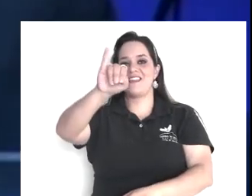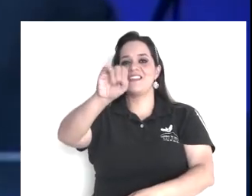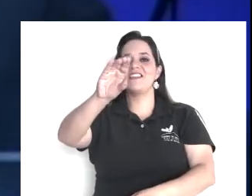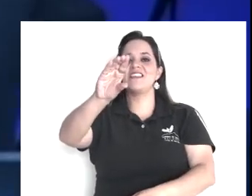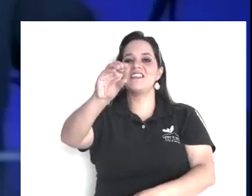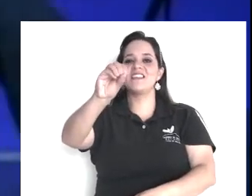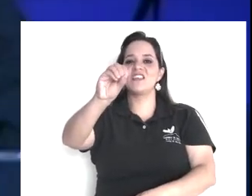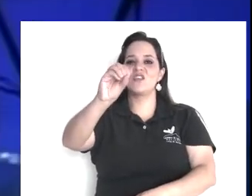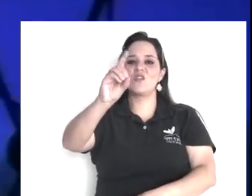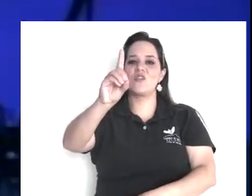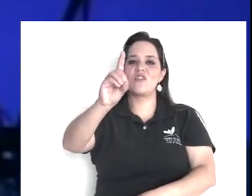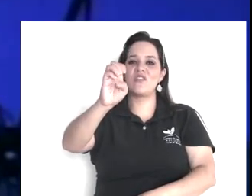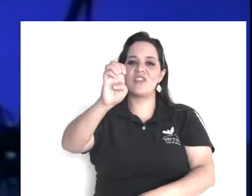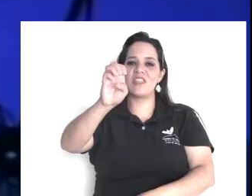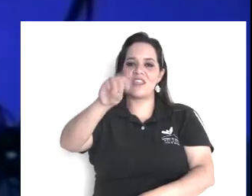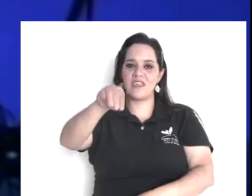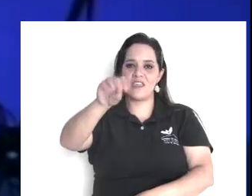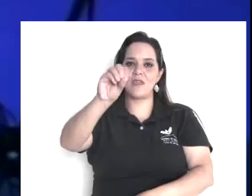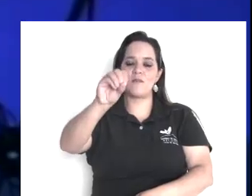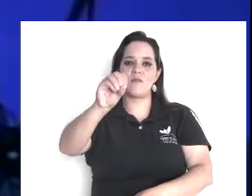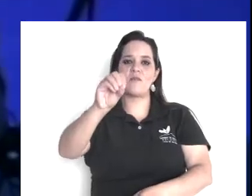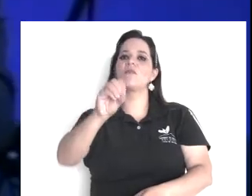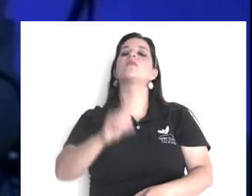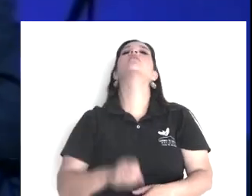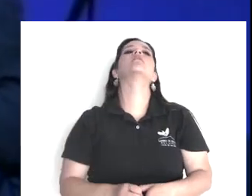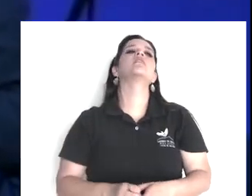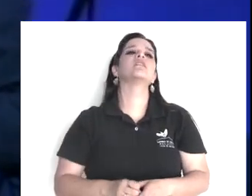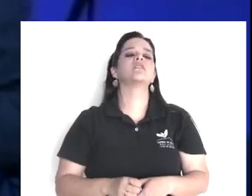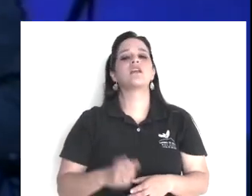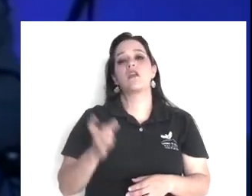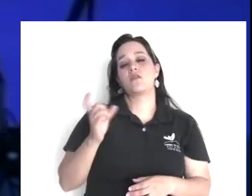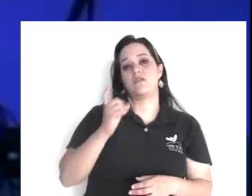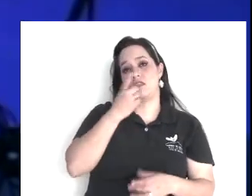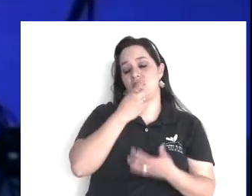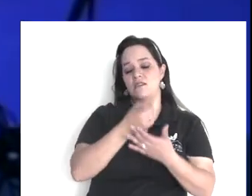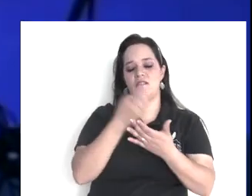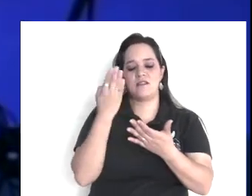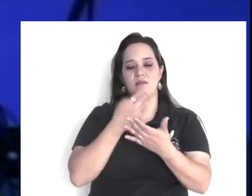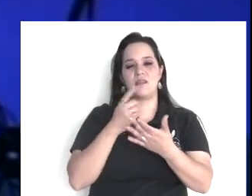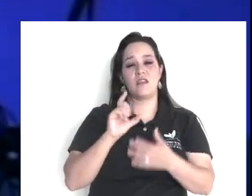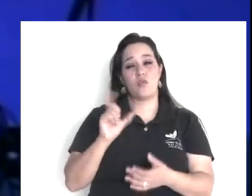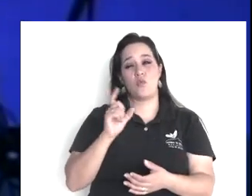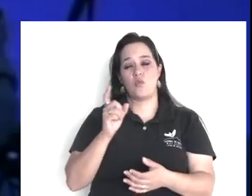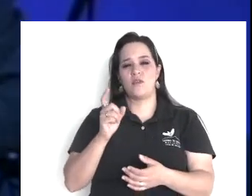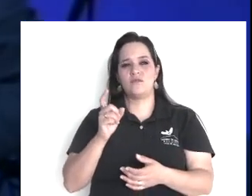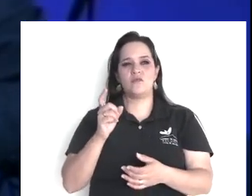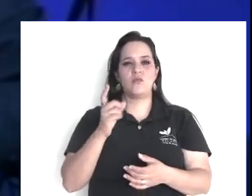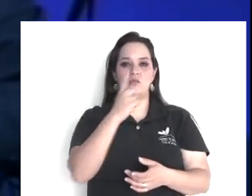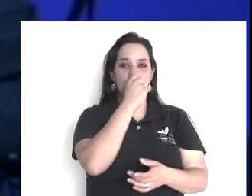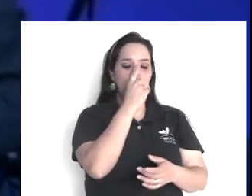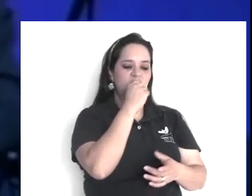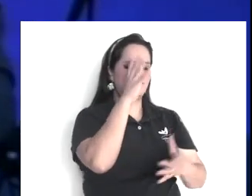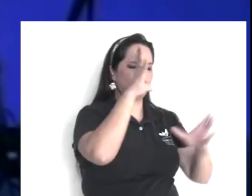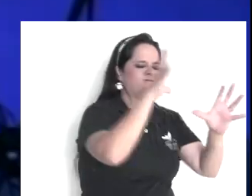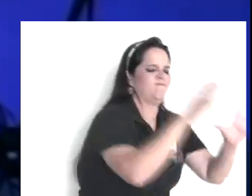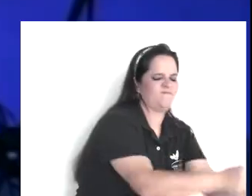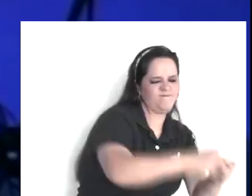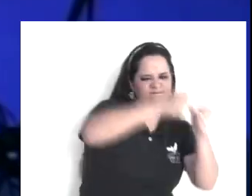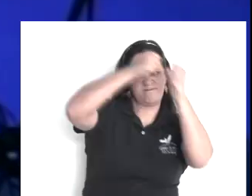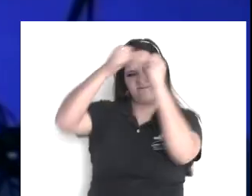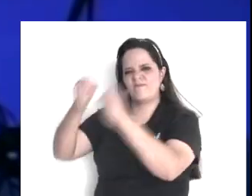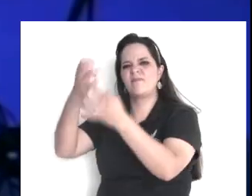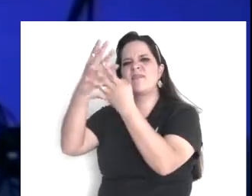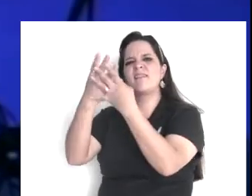7, 45, mandaron a prender a Jesús, a unos alguaciles, pero dice, que los alguaciles, regresaron, a los